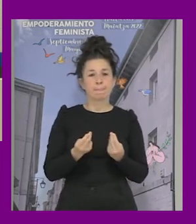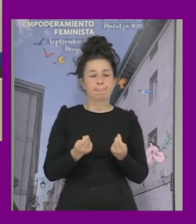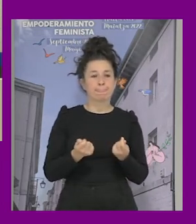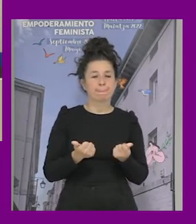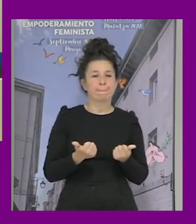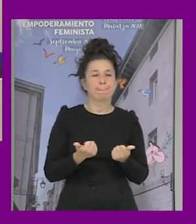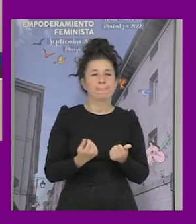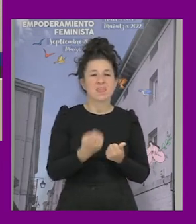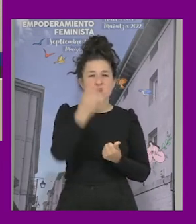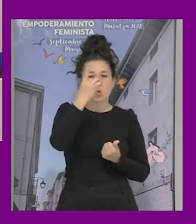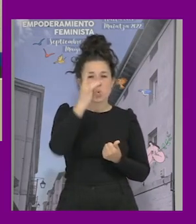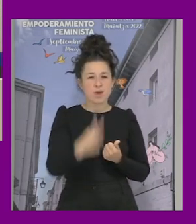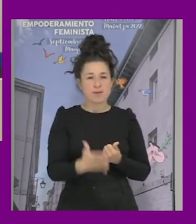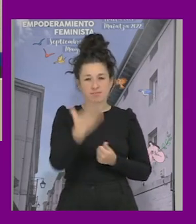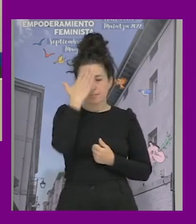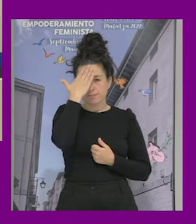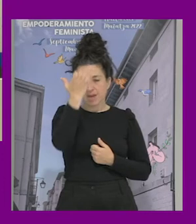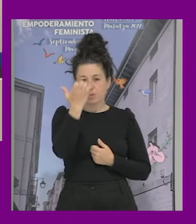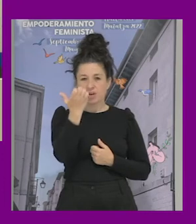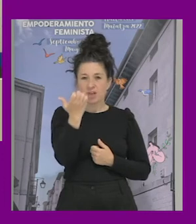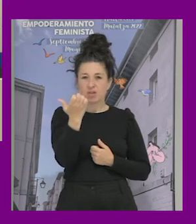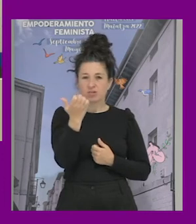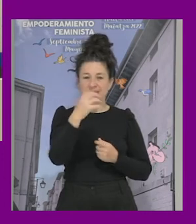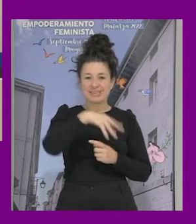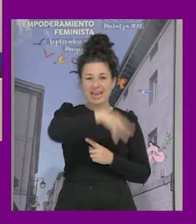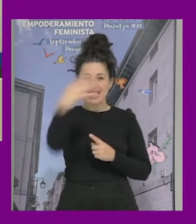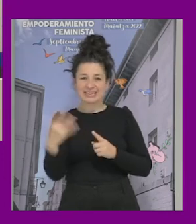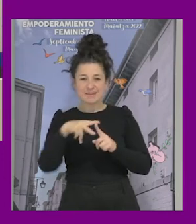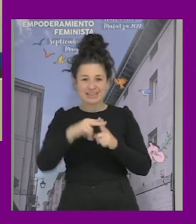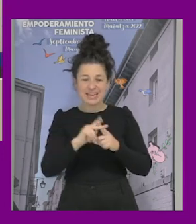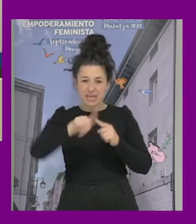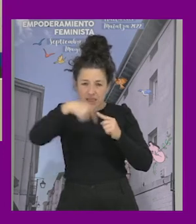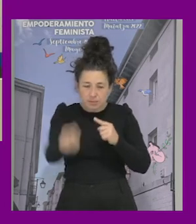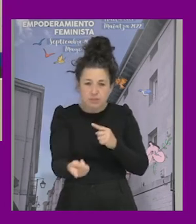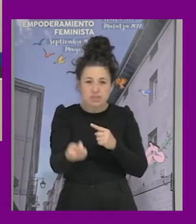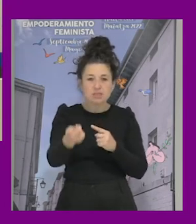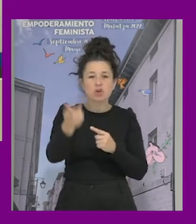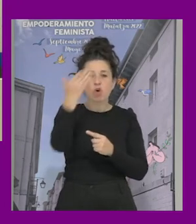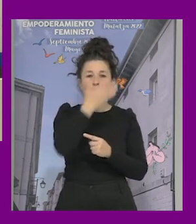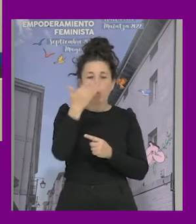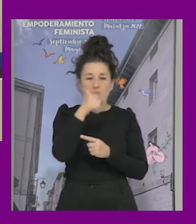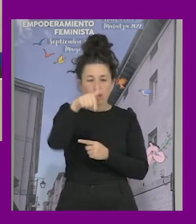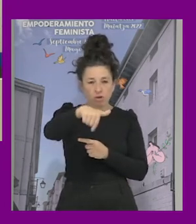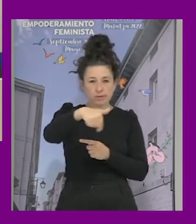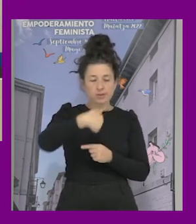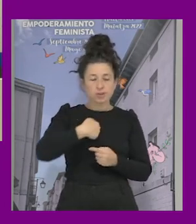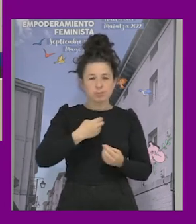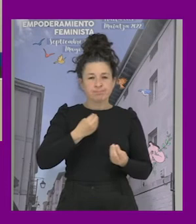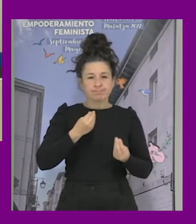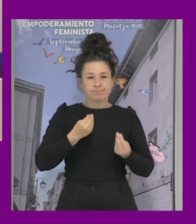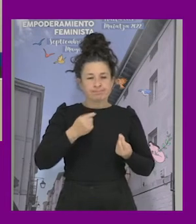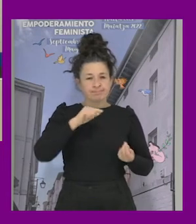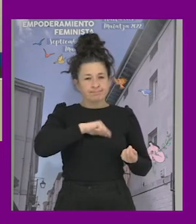una vez recuerdo que estaba después de un taller en la GTI en un centro educativo me quedé con una sentación